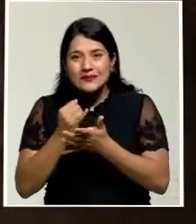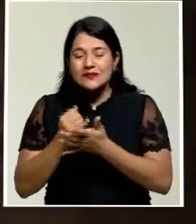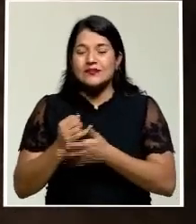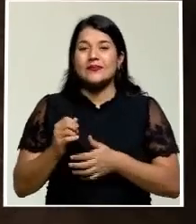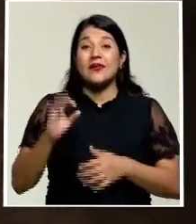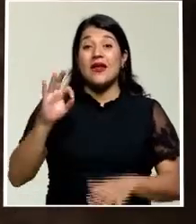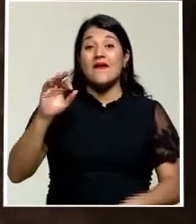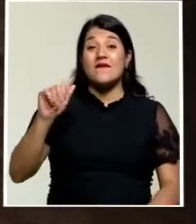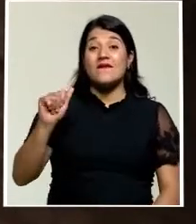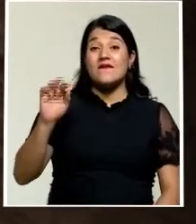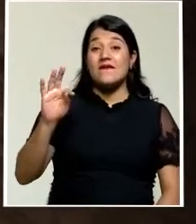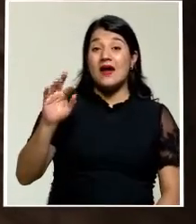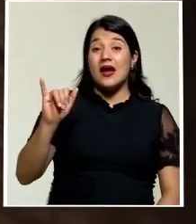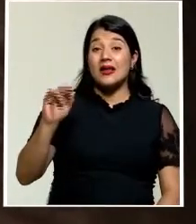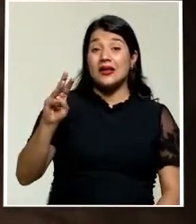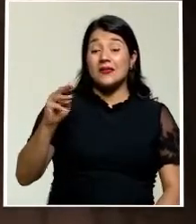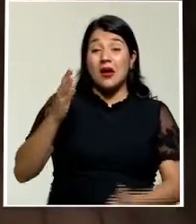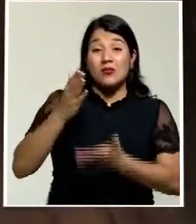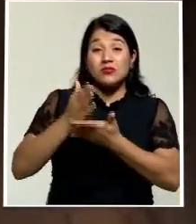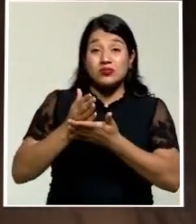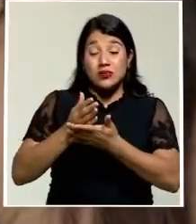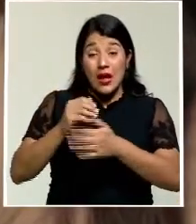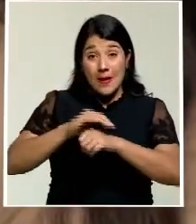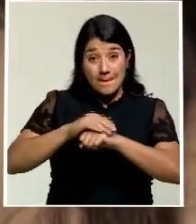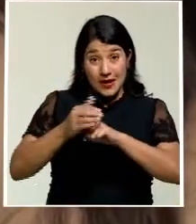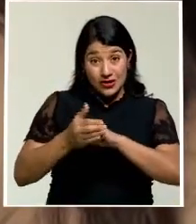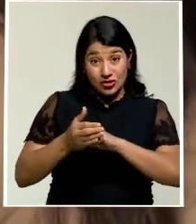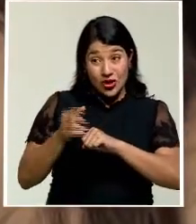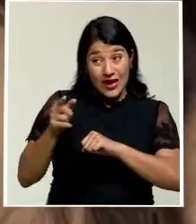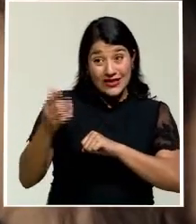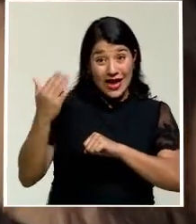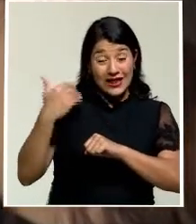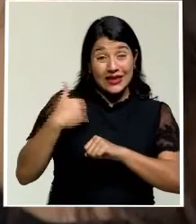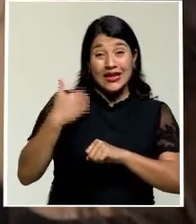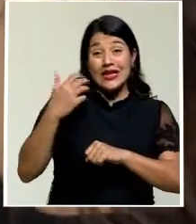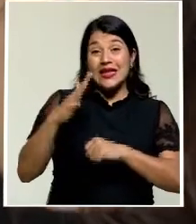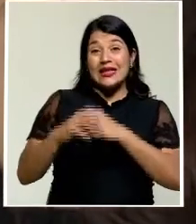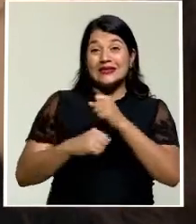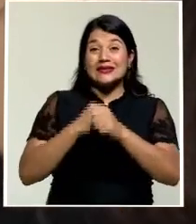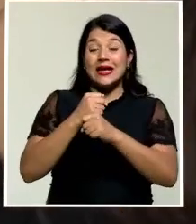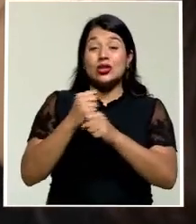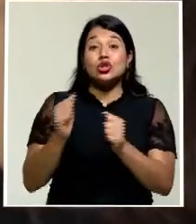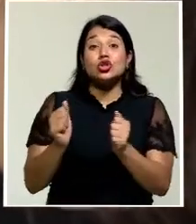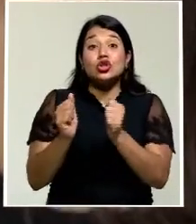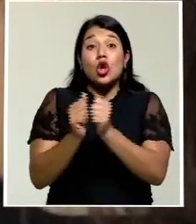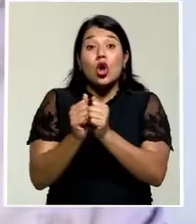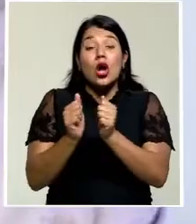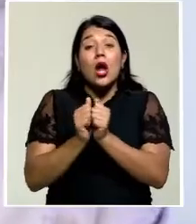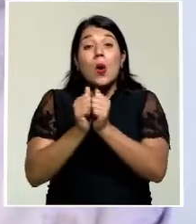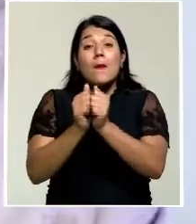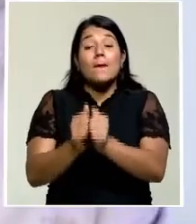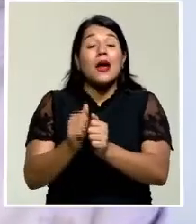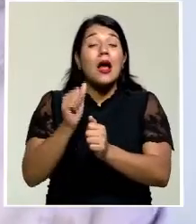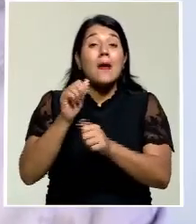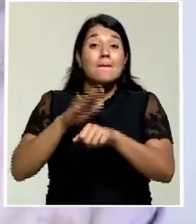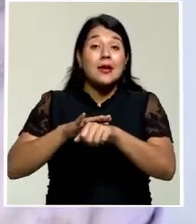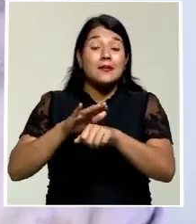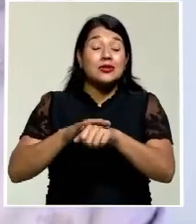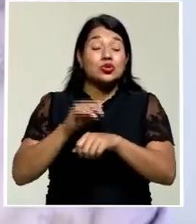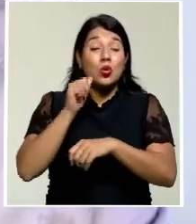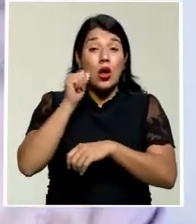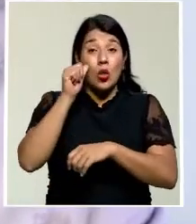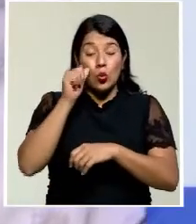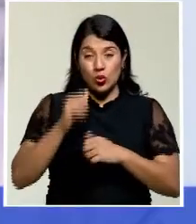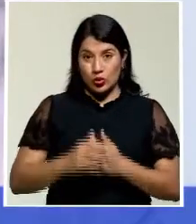Fátima puso fin a un embarazo no deseado cuando tenía 15 años con la tutoría de un adulto. De las mujeres que decidieron